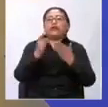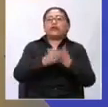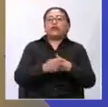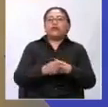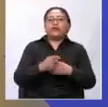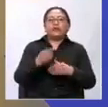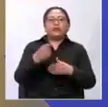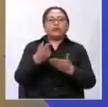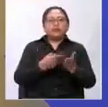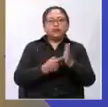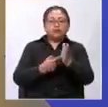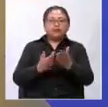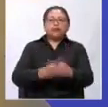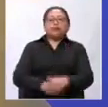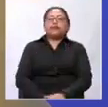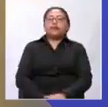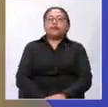junto a Naima y Tiago.